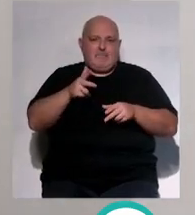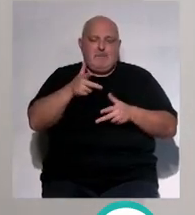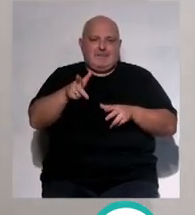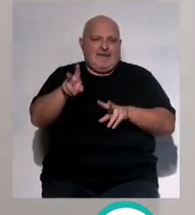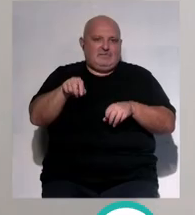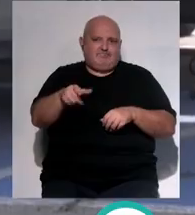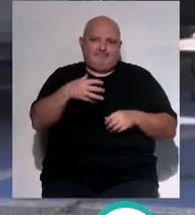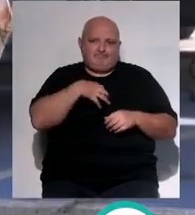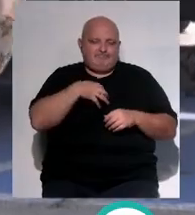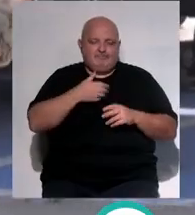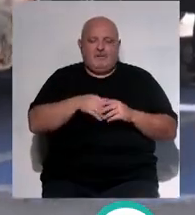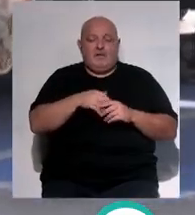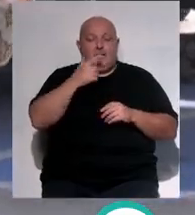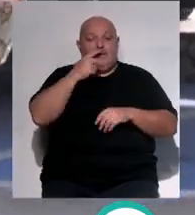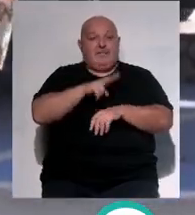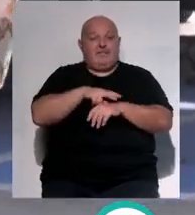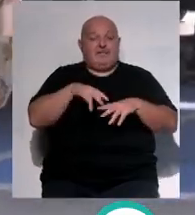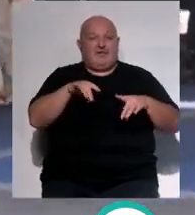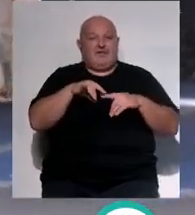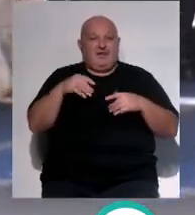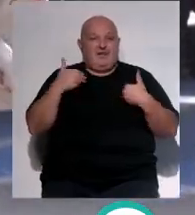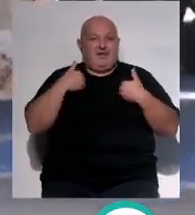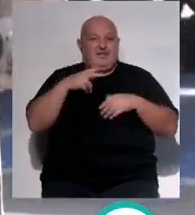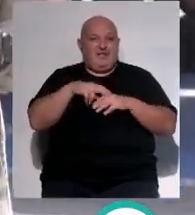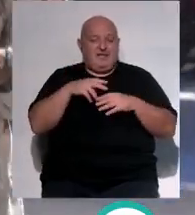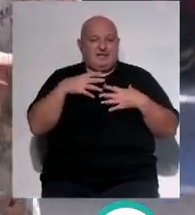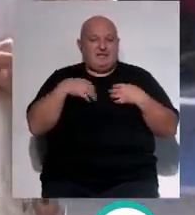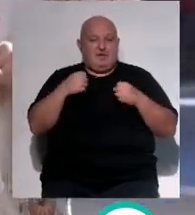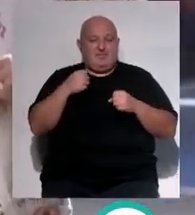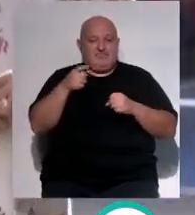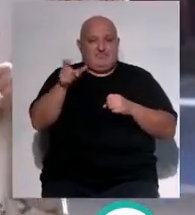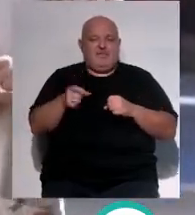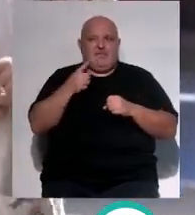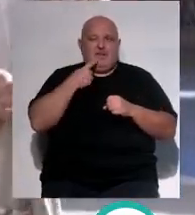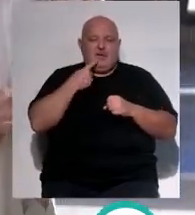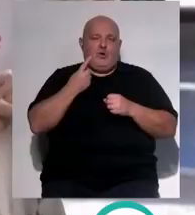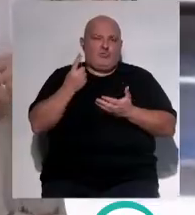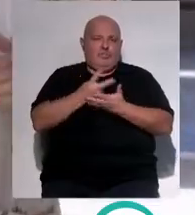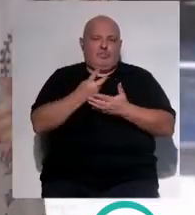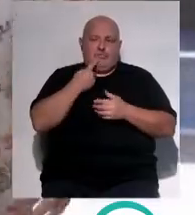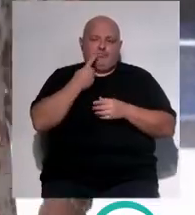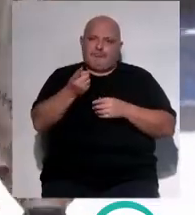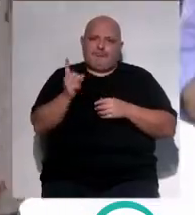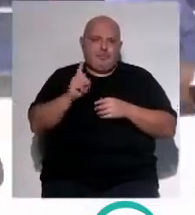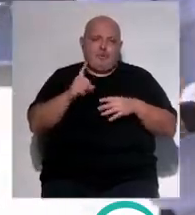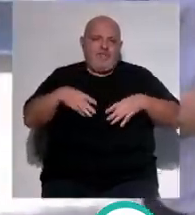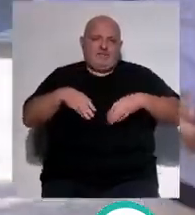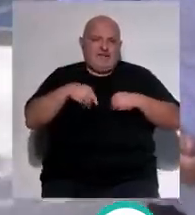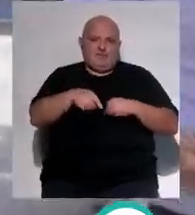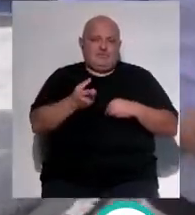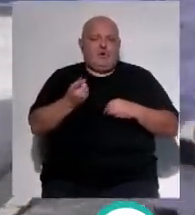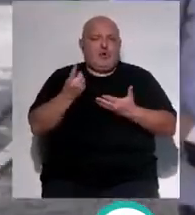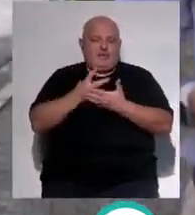estas condiciones la delegada la delegada de la consejería de salud y consumo eva pajares ha lamentado los hechos asegurando que la administración